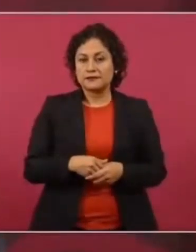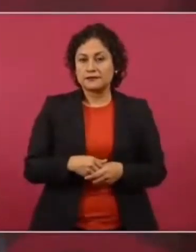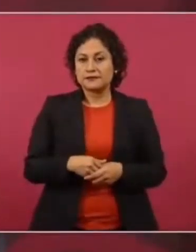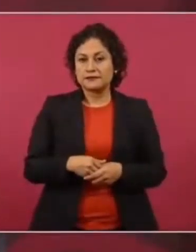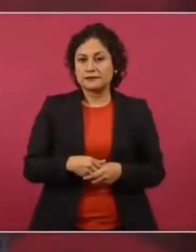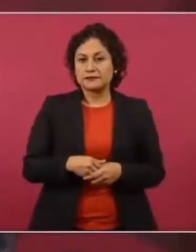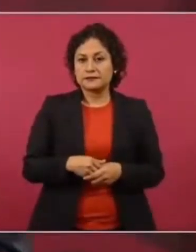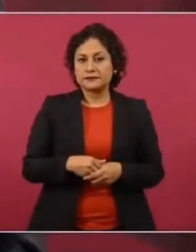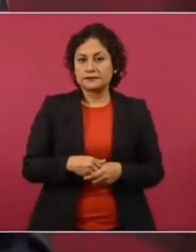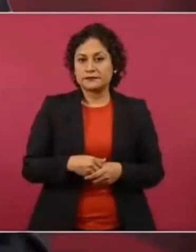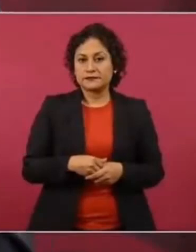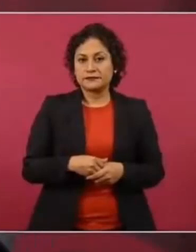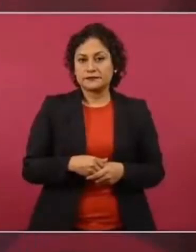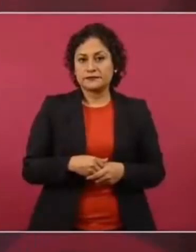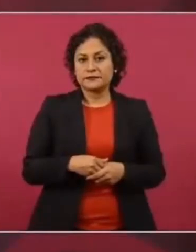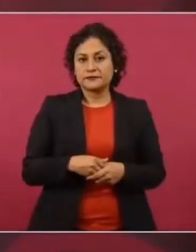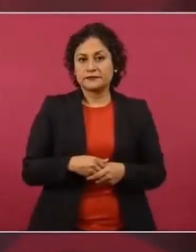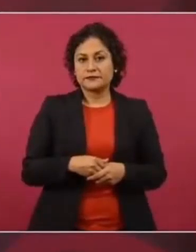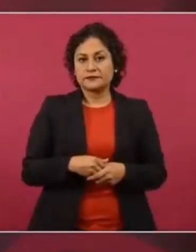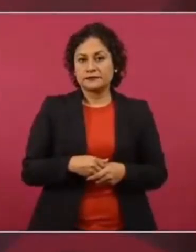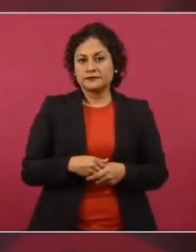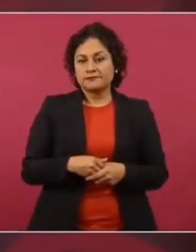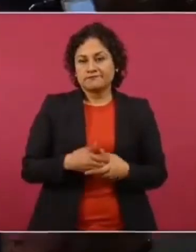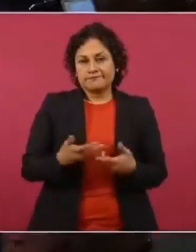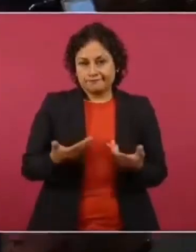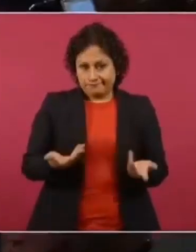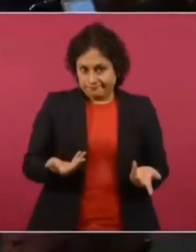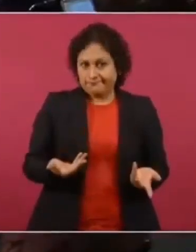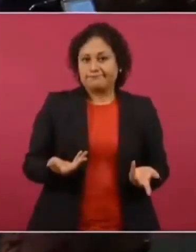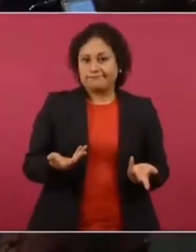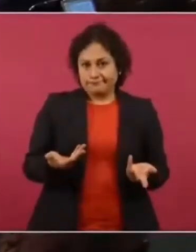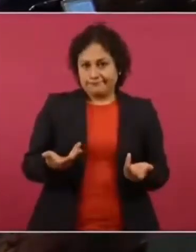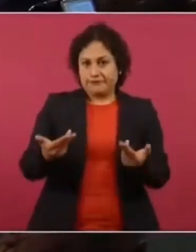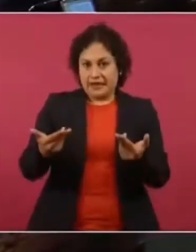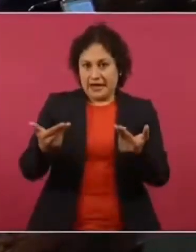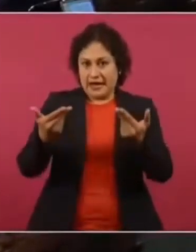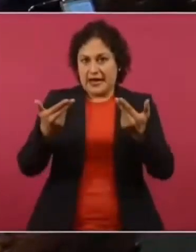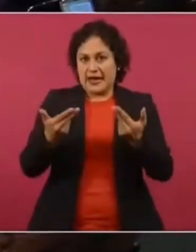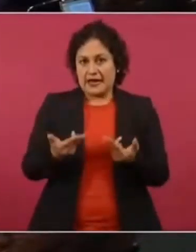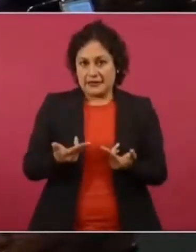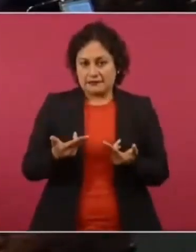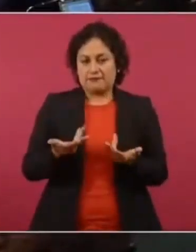exigir también parte de herencia.